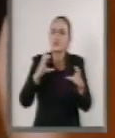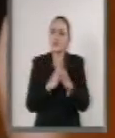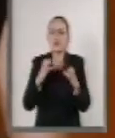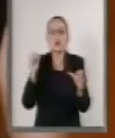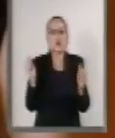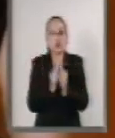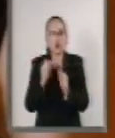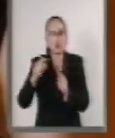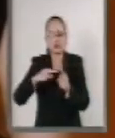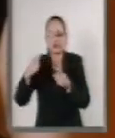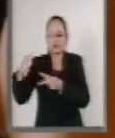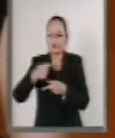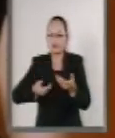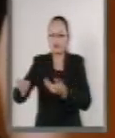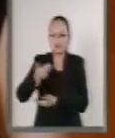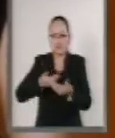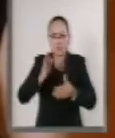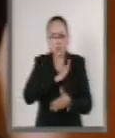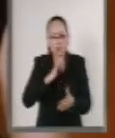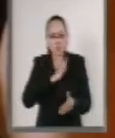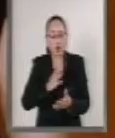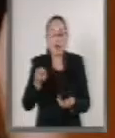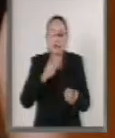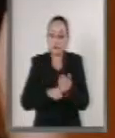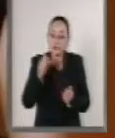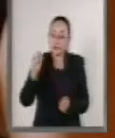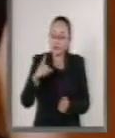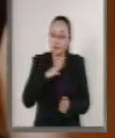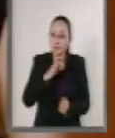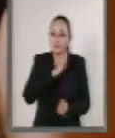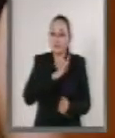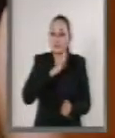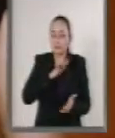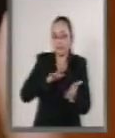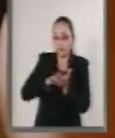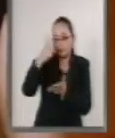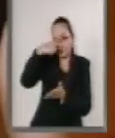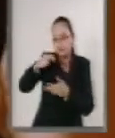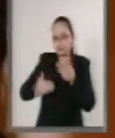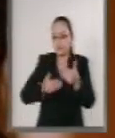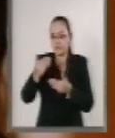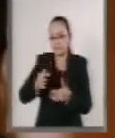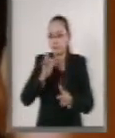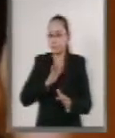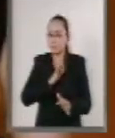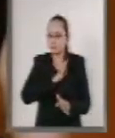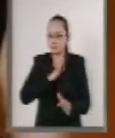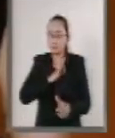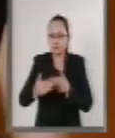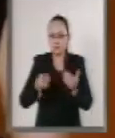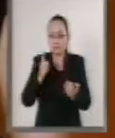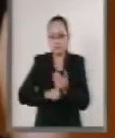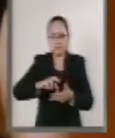interpalestinas, lo que da cuenta de su apoyo al establecimiento de una paz efectiva y duradera en la región.